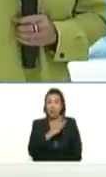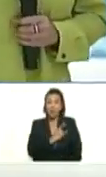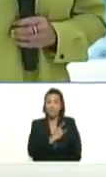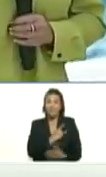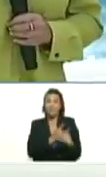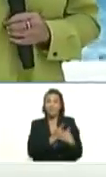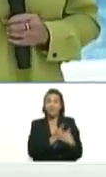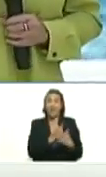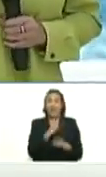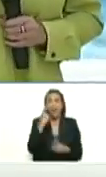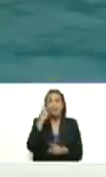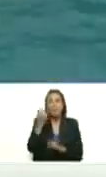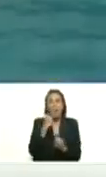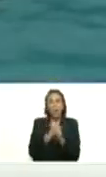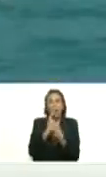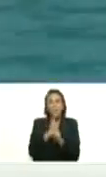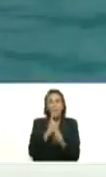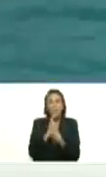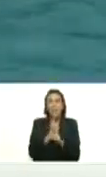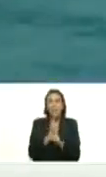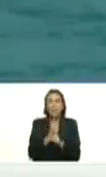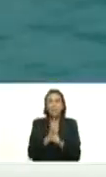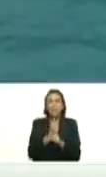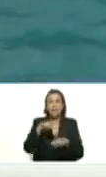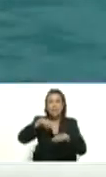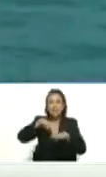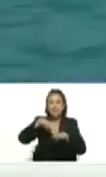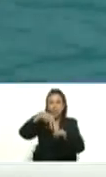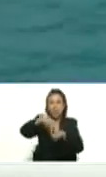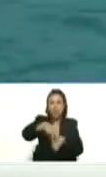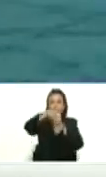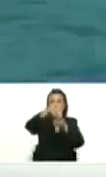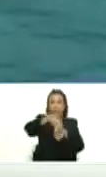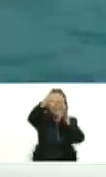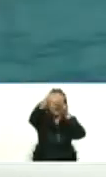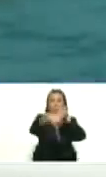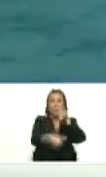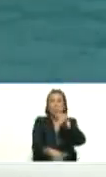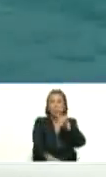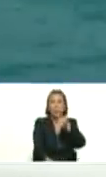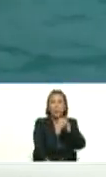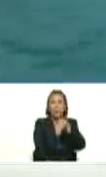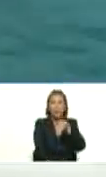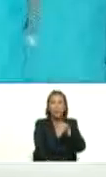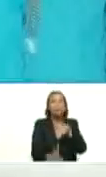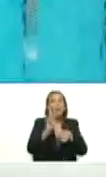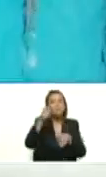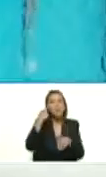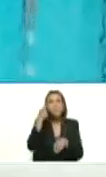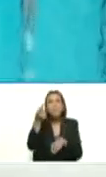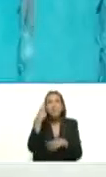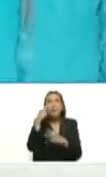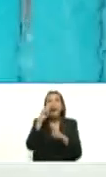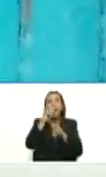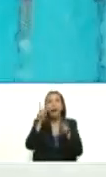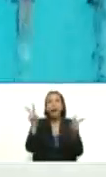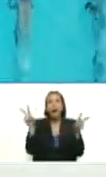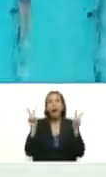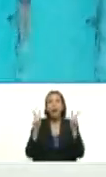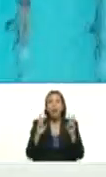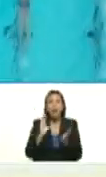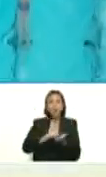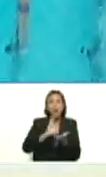a ver las competencias allí saltos ornamentales y bueno eso era un paseo porque la ciudad